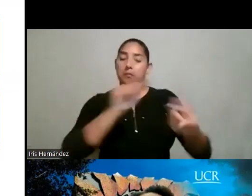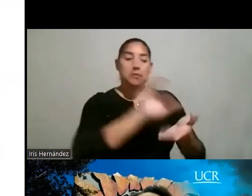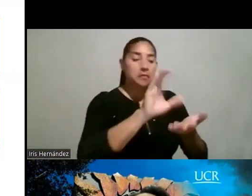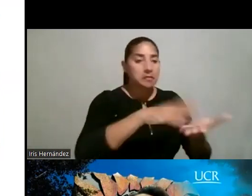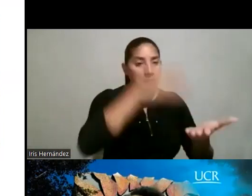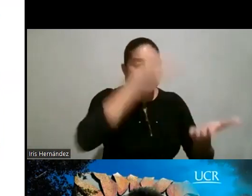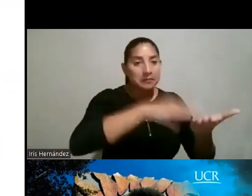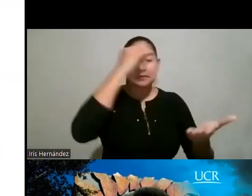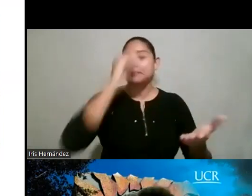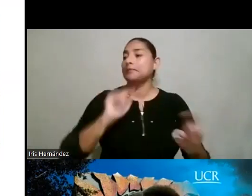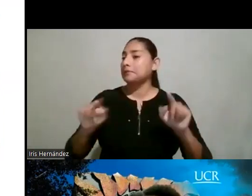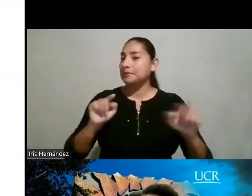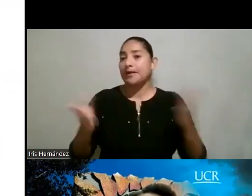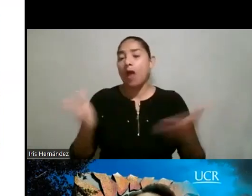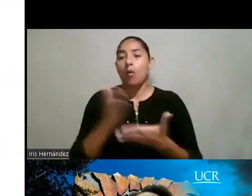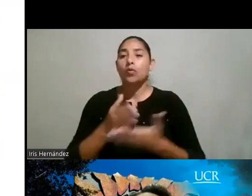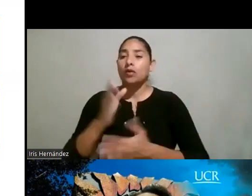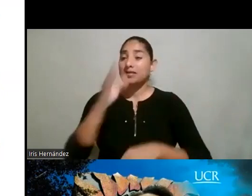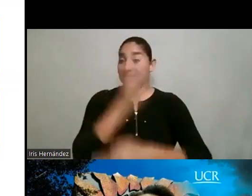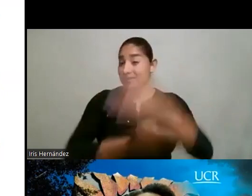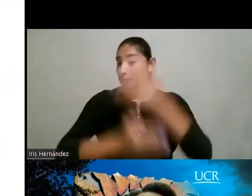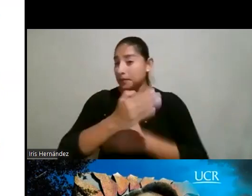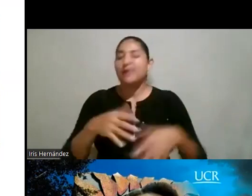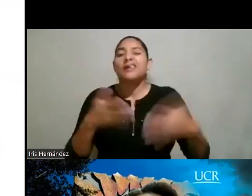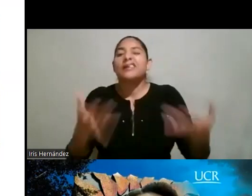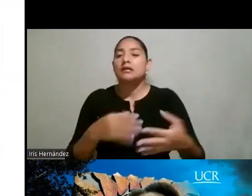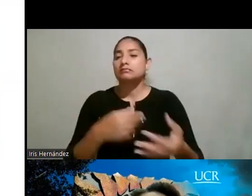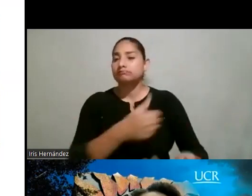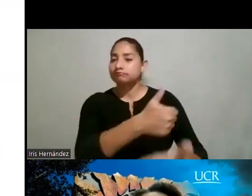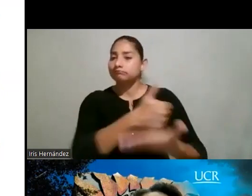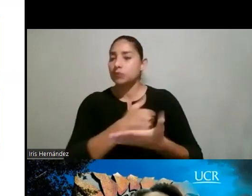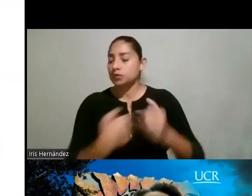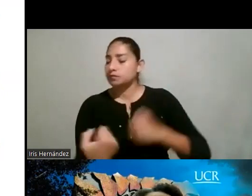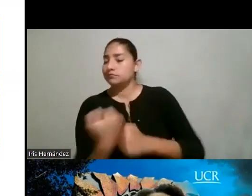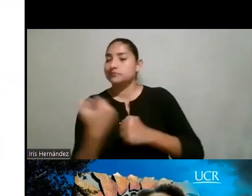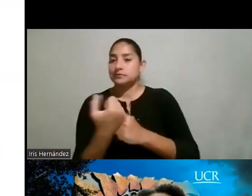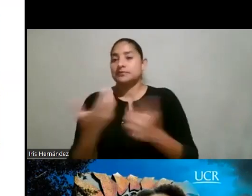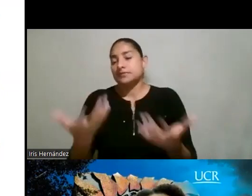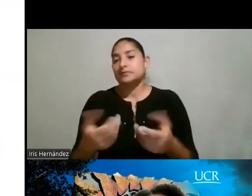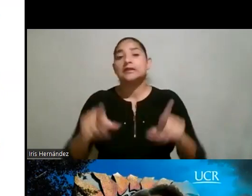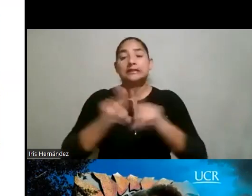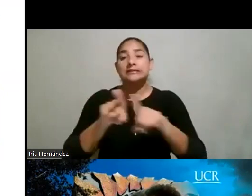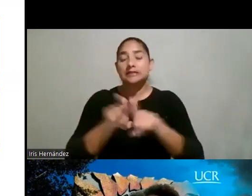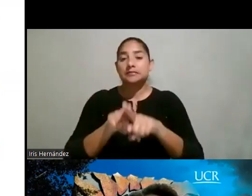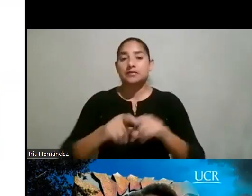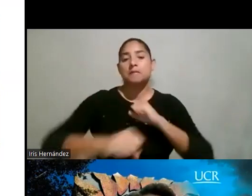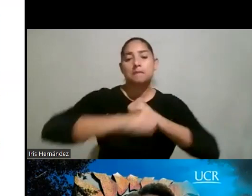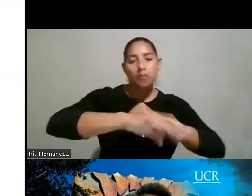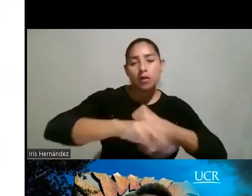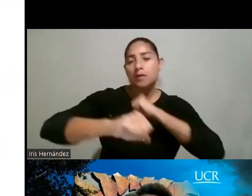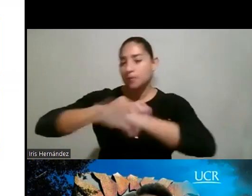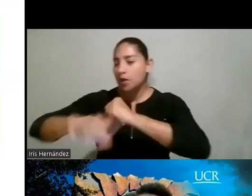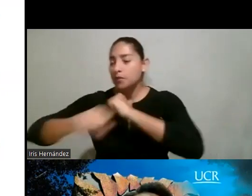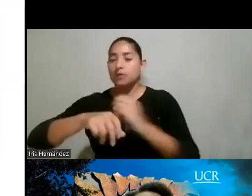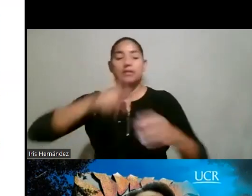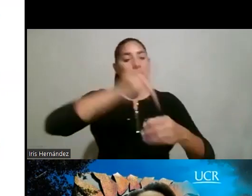si tienen algún tipo de discapacidad, qué tipo de soporte se les puede dar. Y sobre todo, la promoción y de la